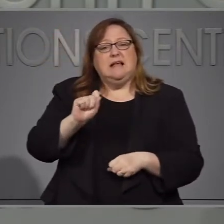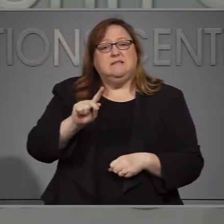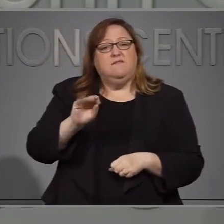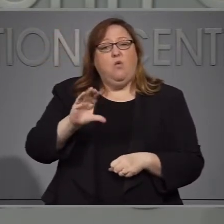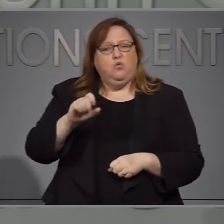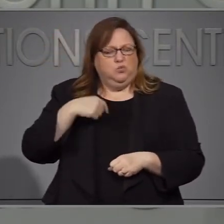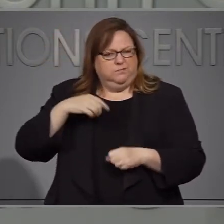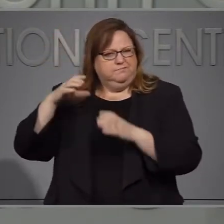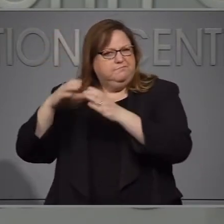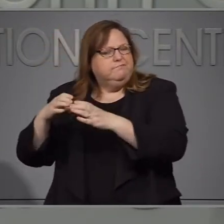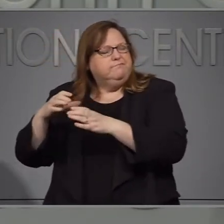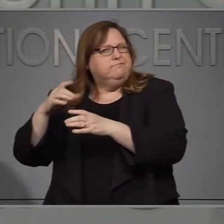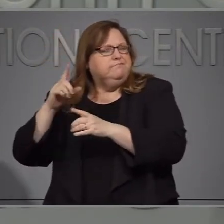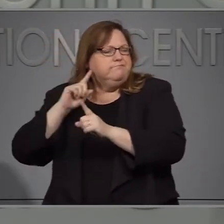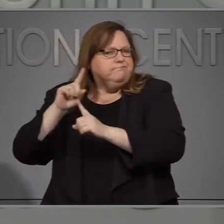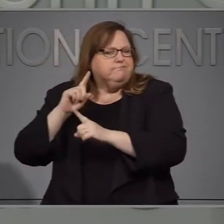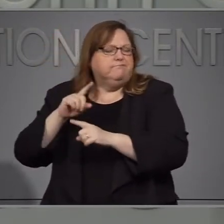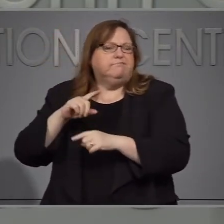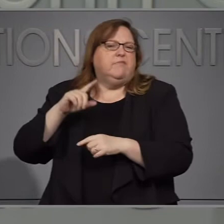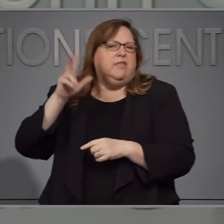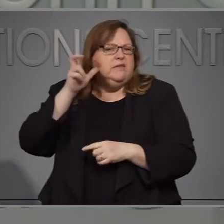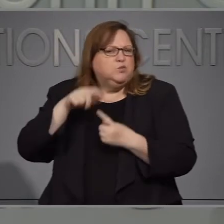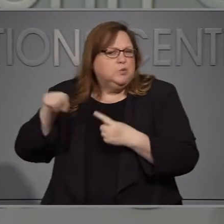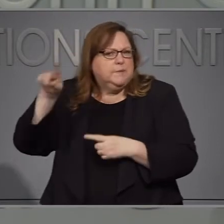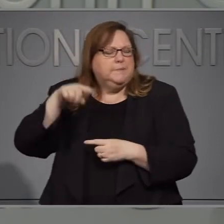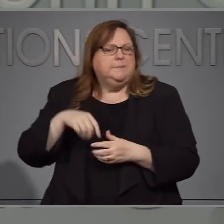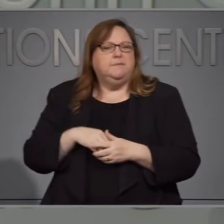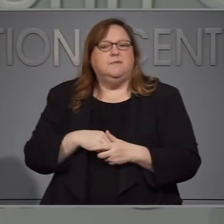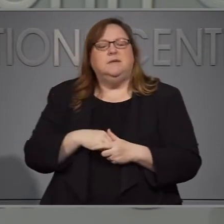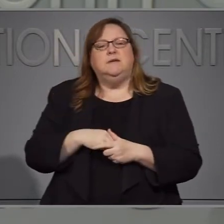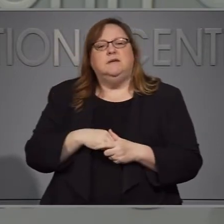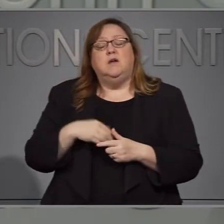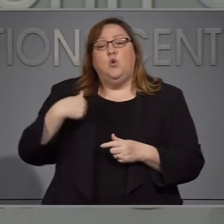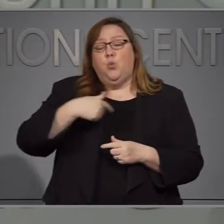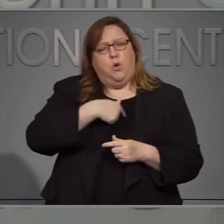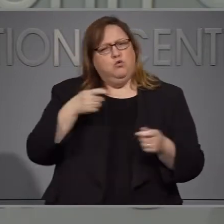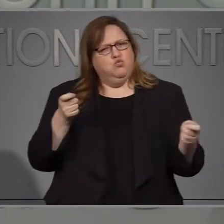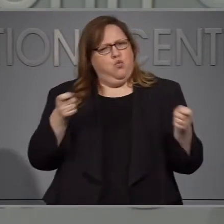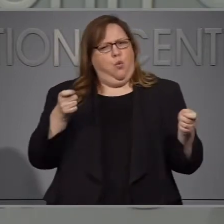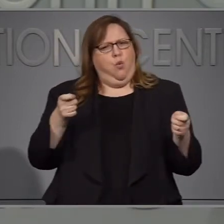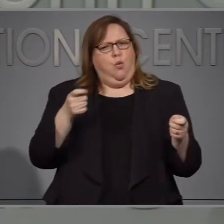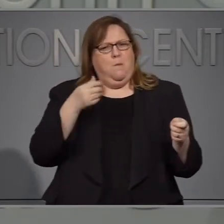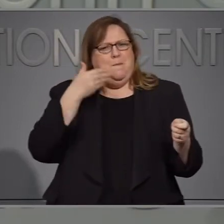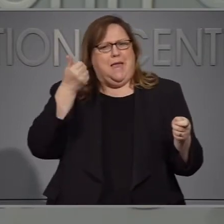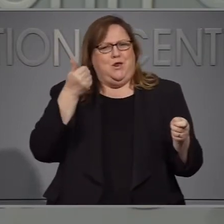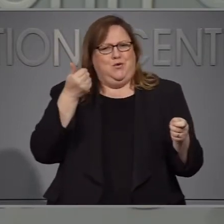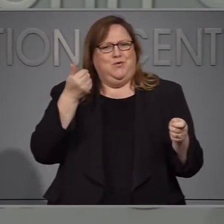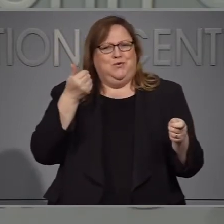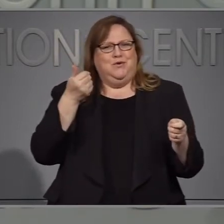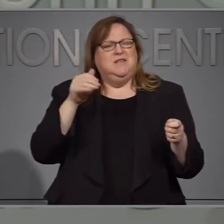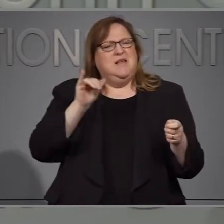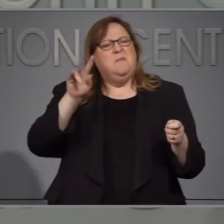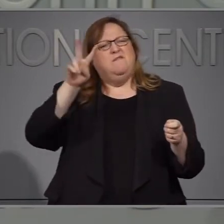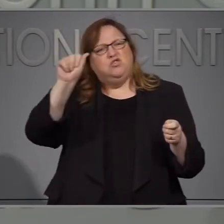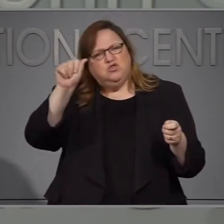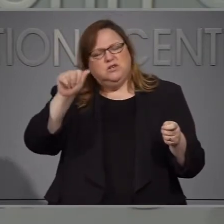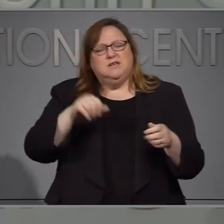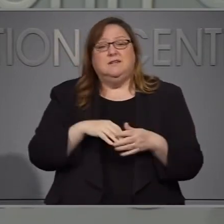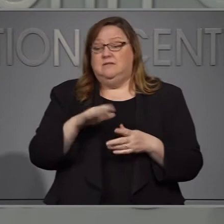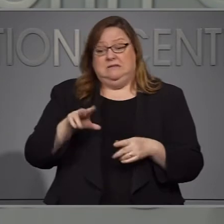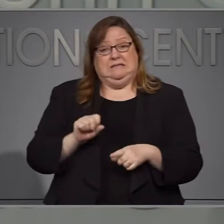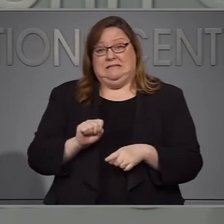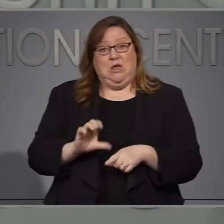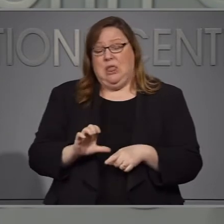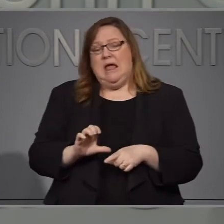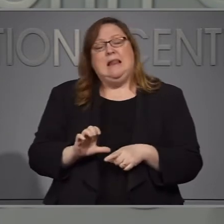reducir la propagación tanto en Carolina del Norte como en Virginia creo que en Carolina del del sur y en Virginia ya